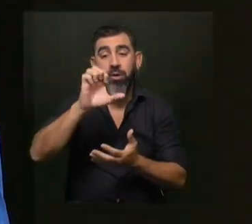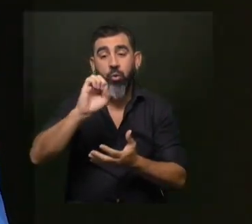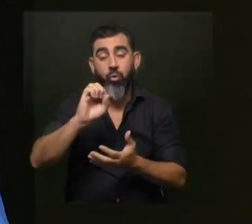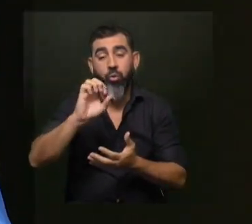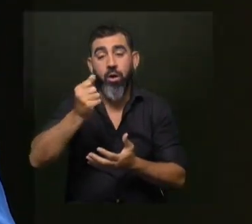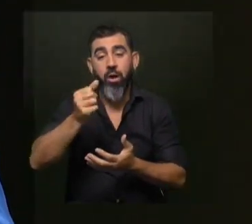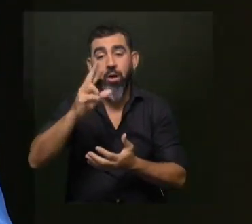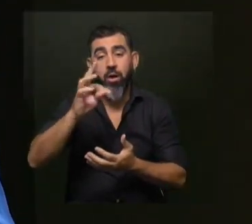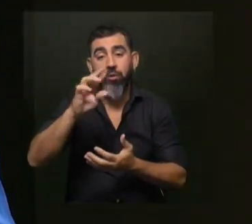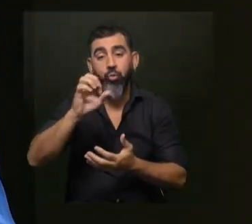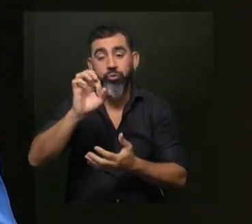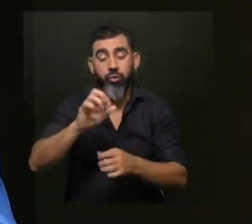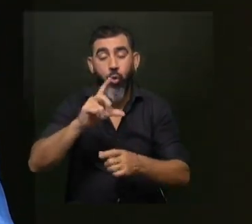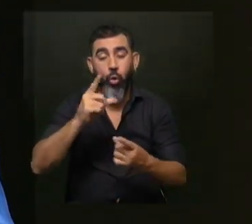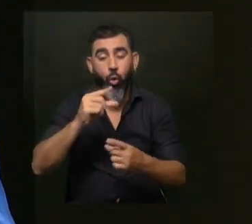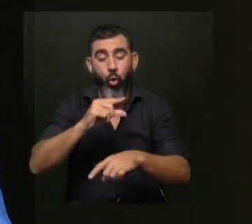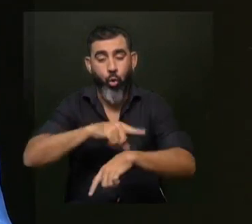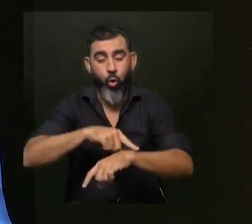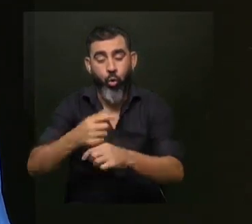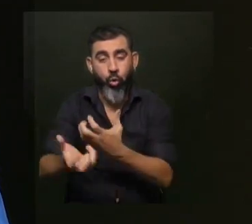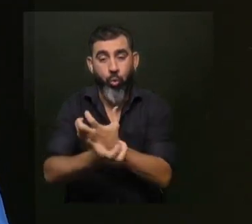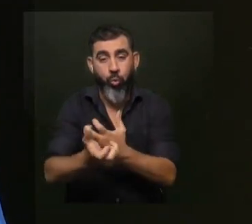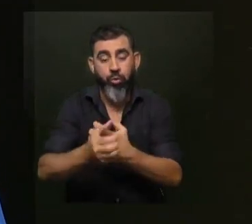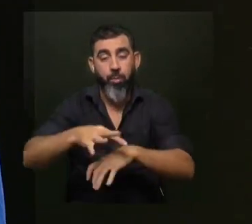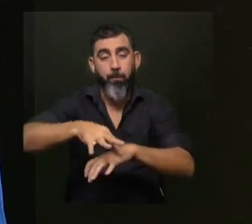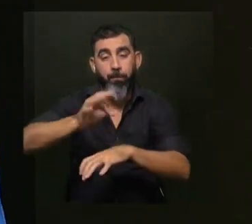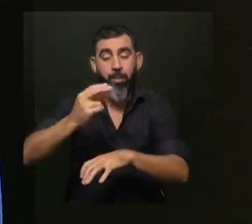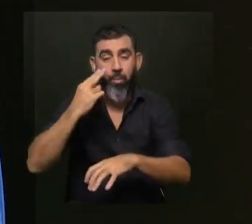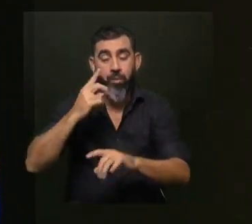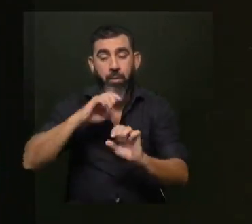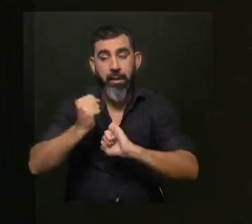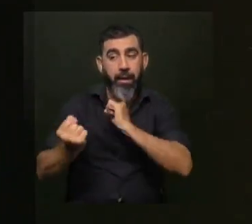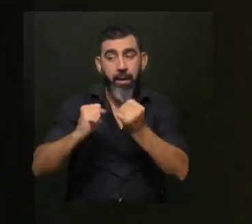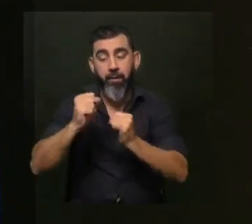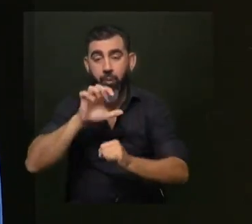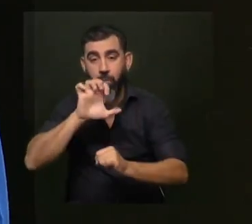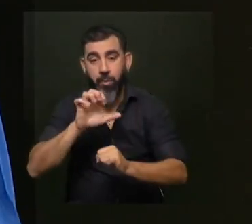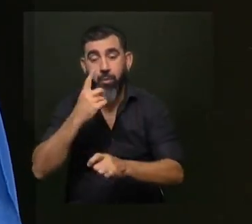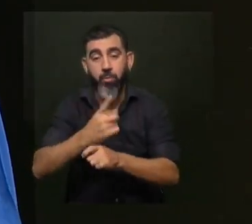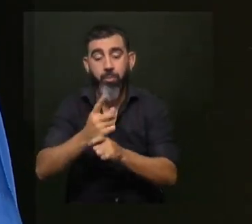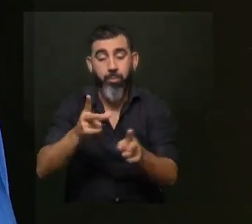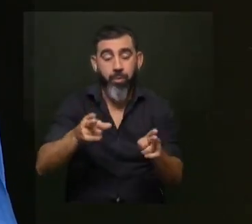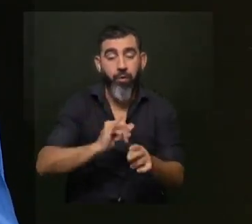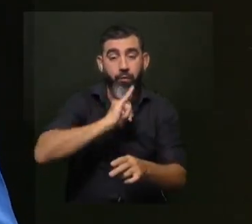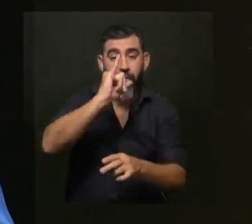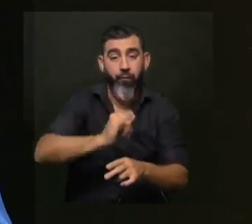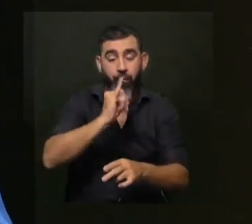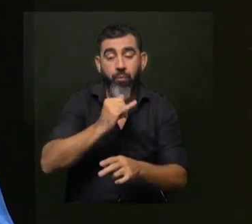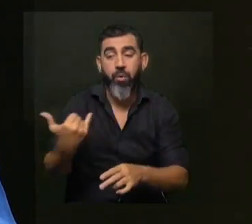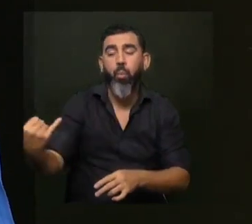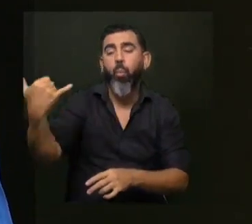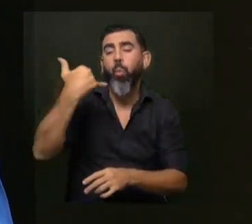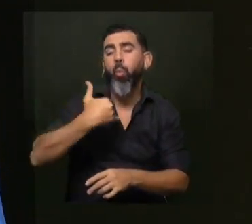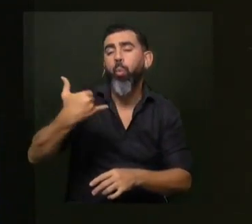crónico, dermatitis y el efecto ansiolítico en perros. En esta primera parte del informe nos cuenta,